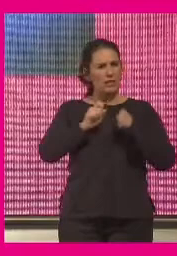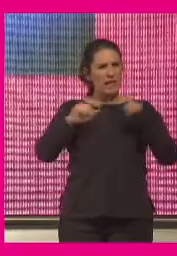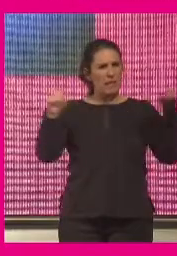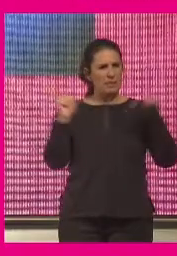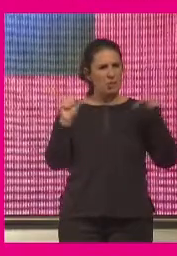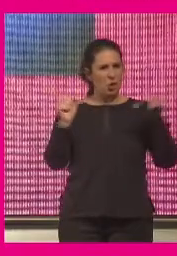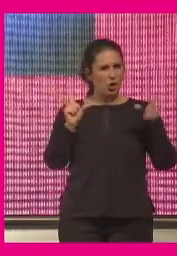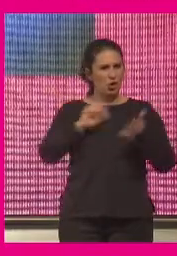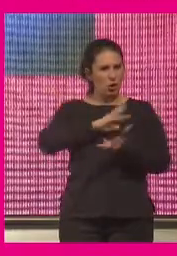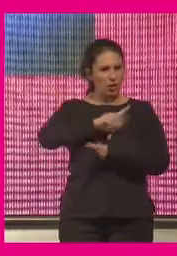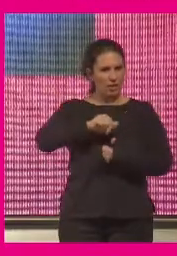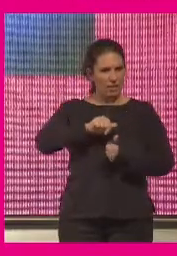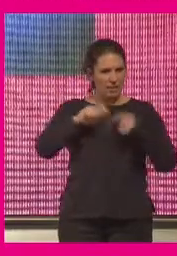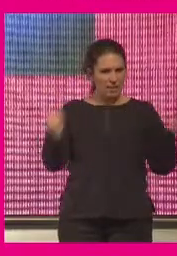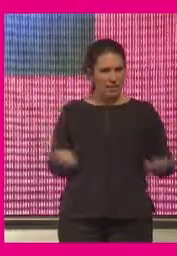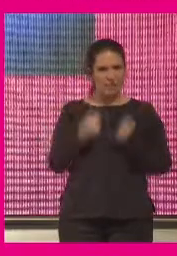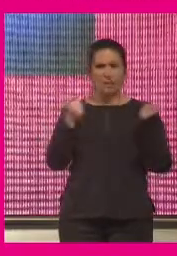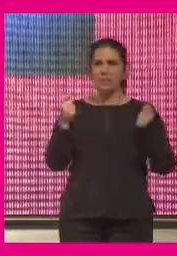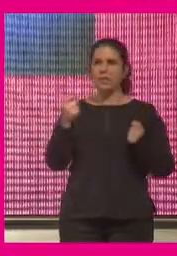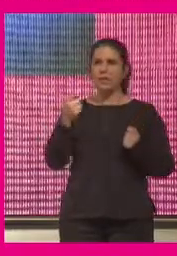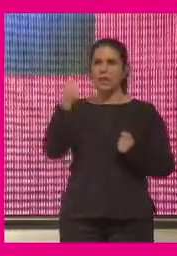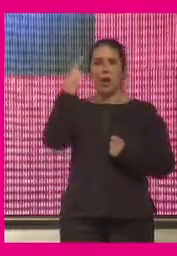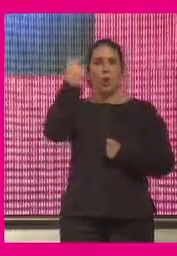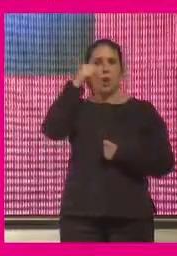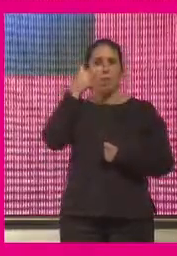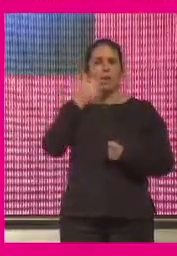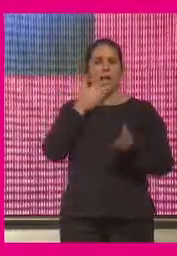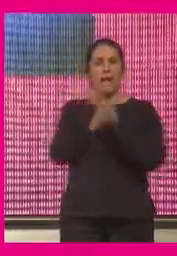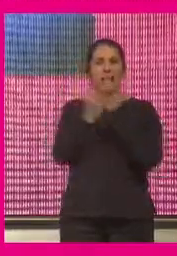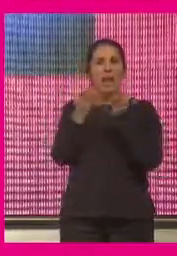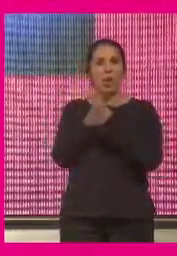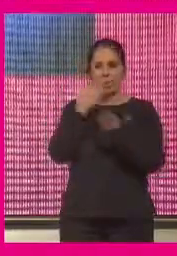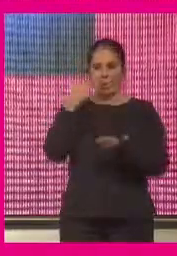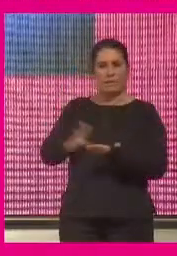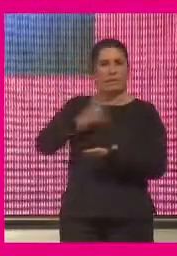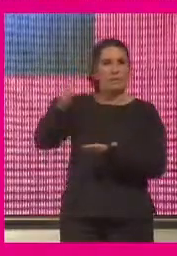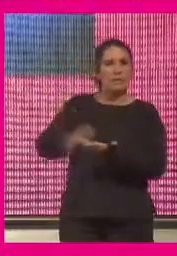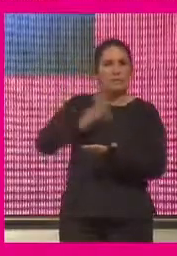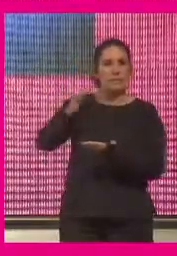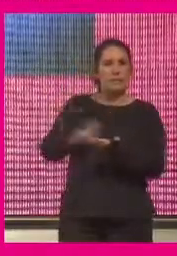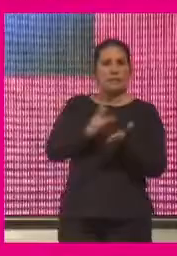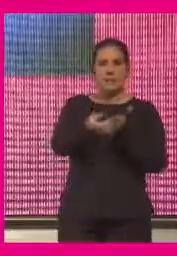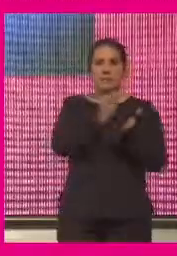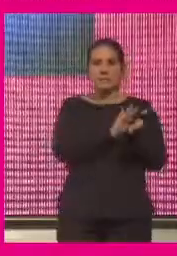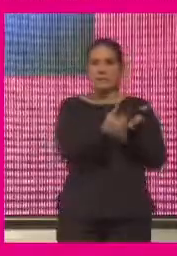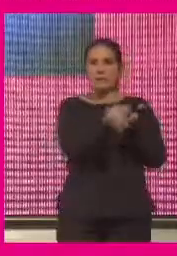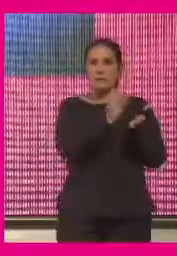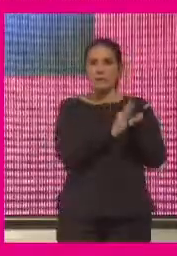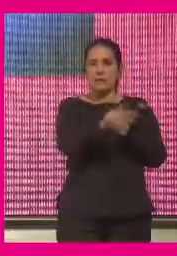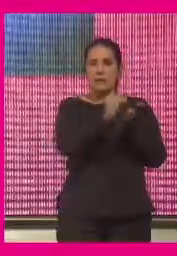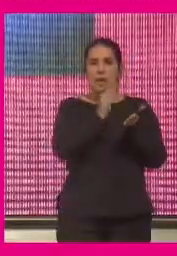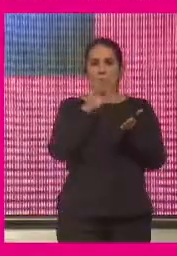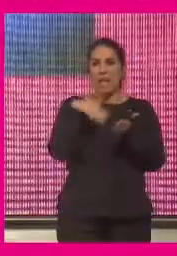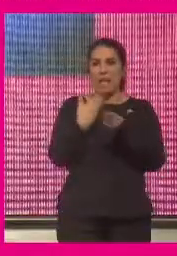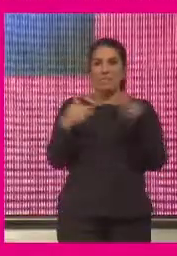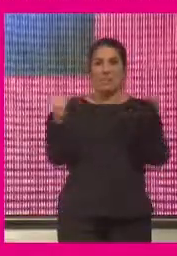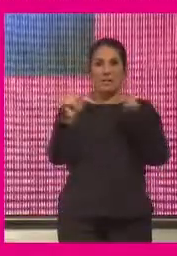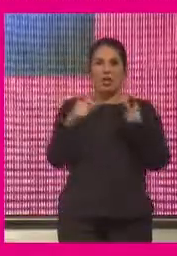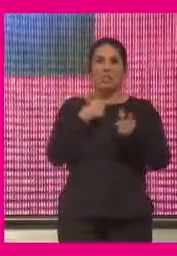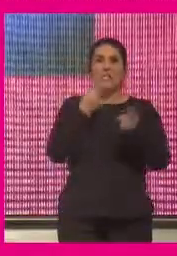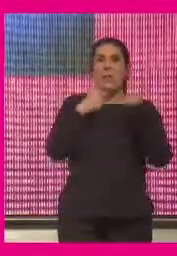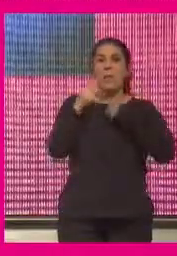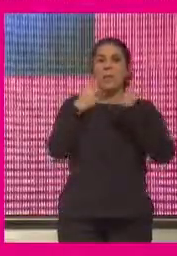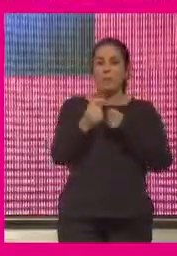que era un señor en un taburete pasando páginas de un catálogo porque hasta que llegó a la televisión se vendía por catálogo después era en la